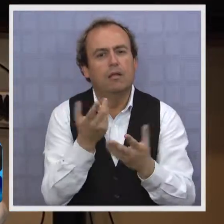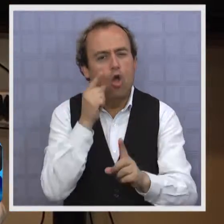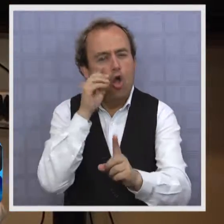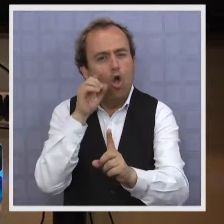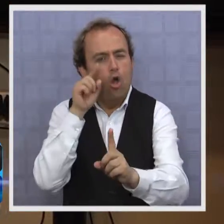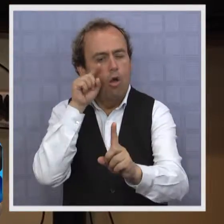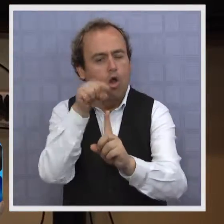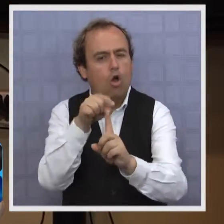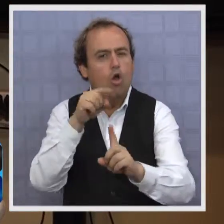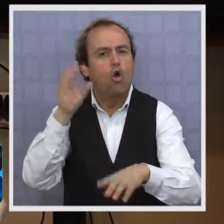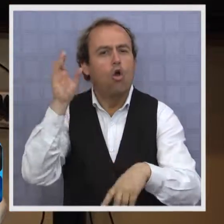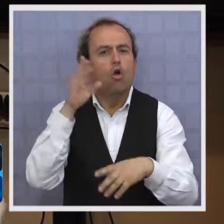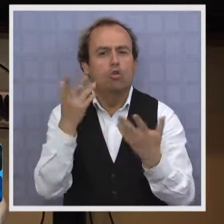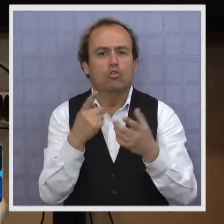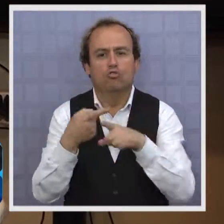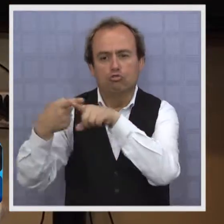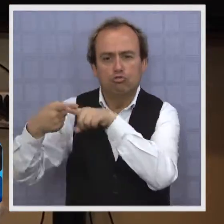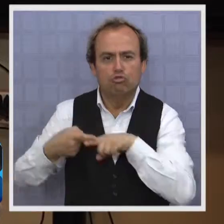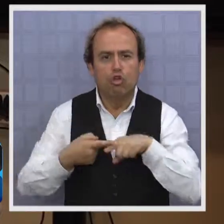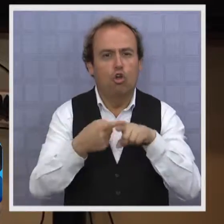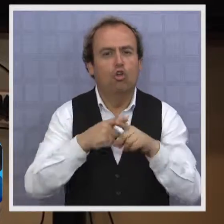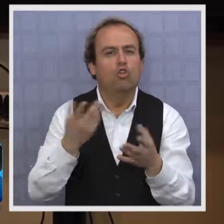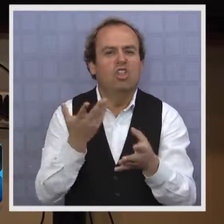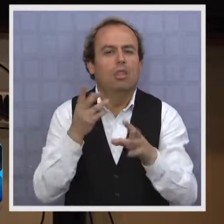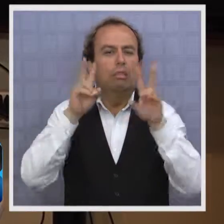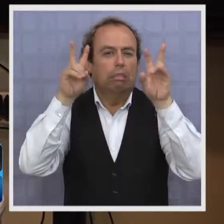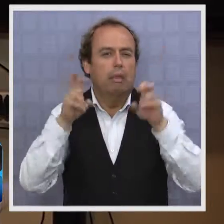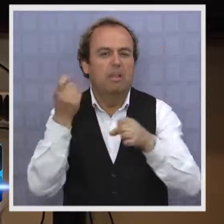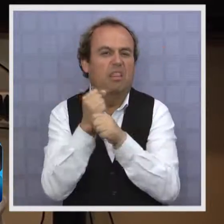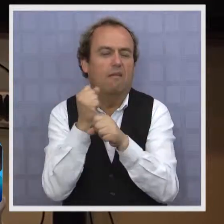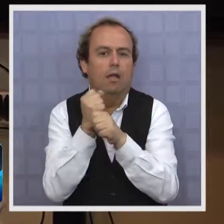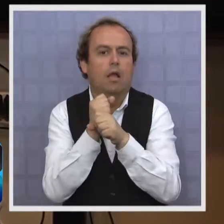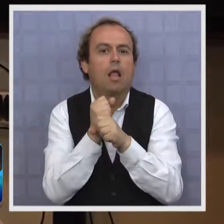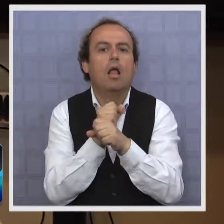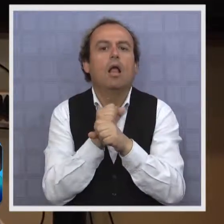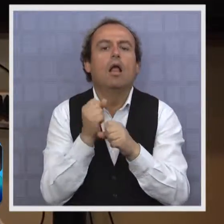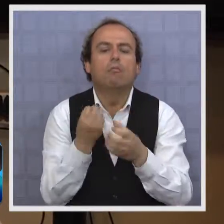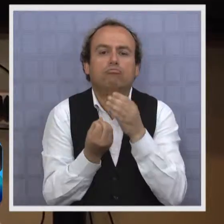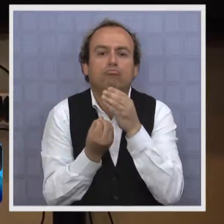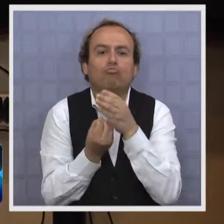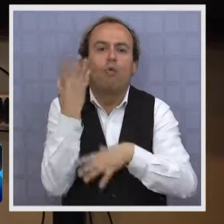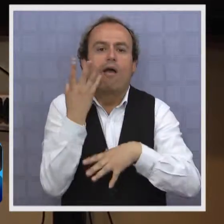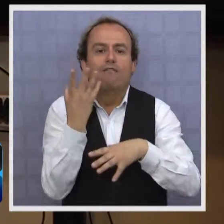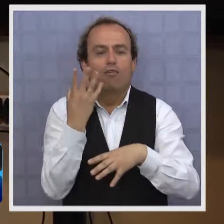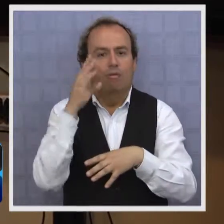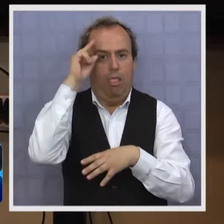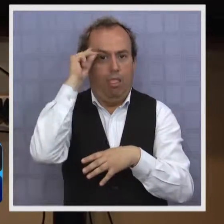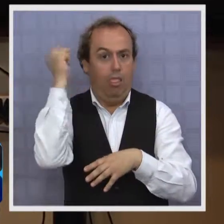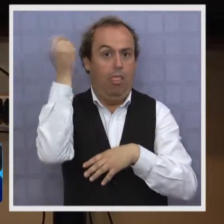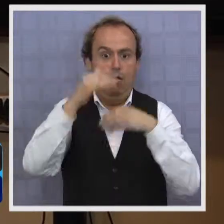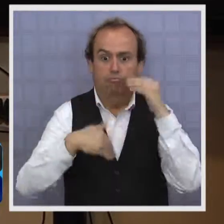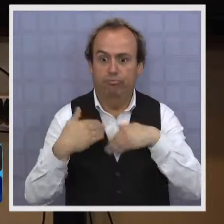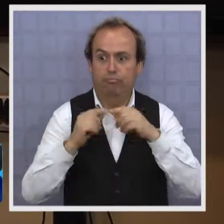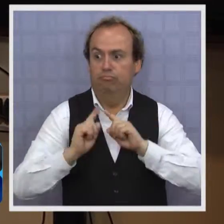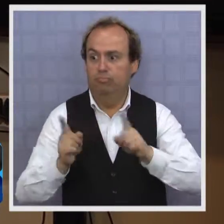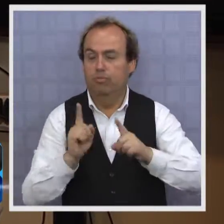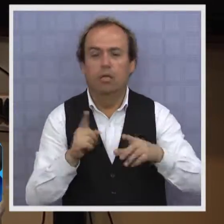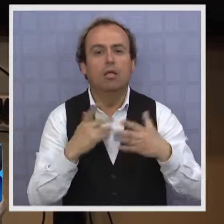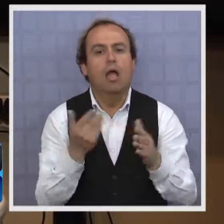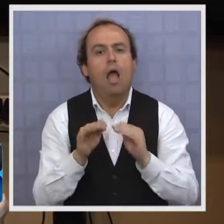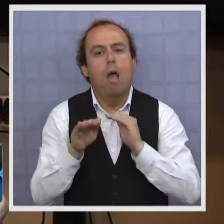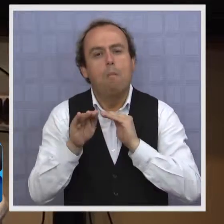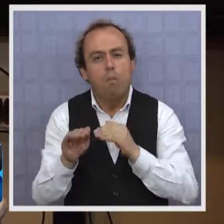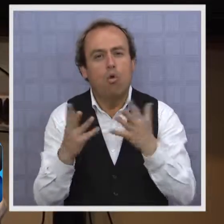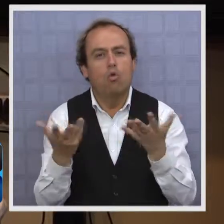socios que trabajen en materia de emprendimiento e innovación a promover sus iniciativas, apoyándolos a que tengan una mayor cobertura,